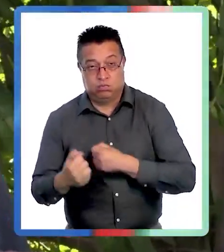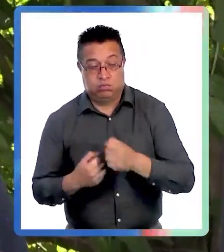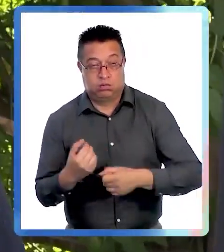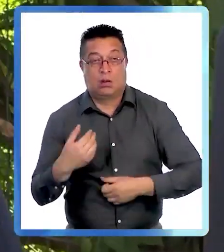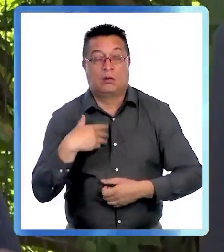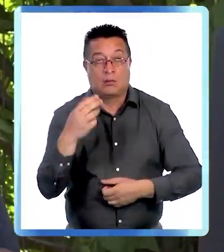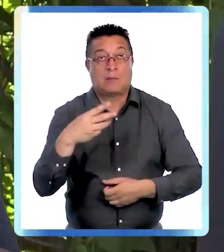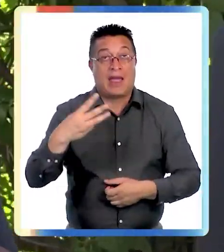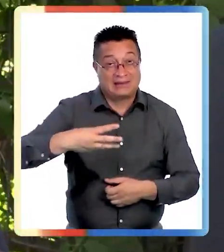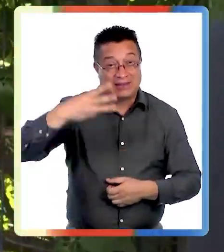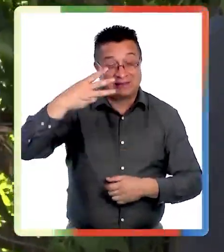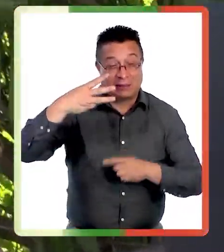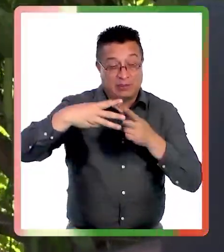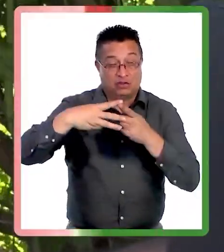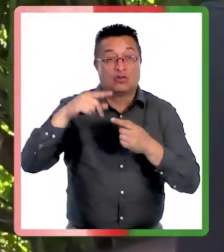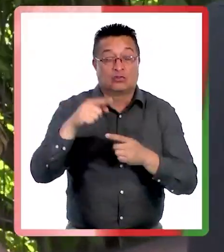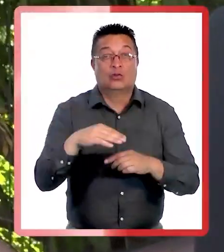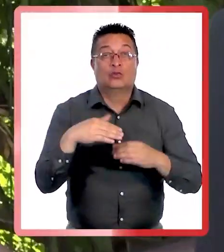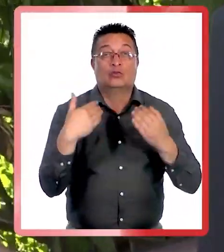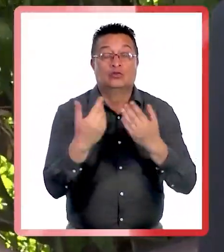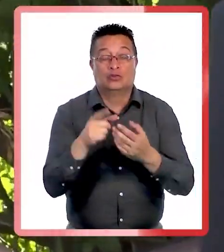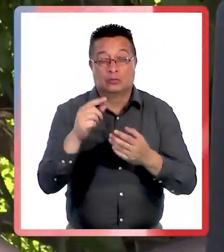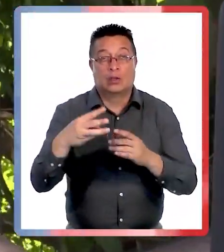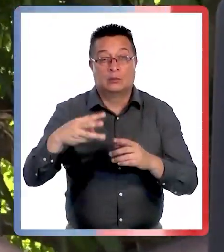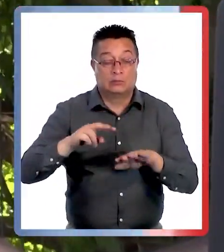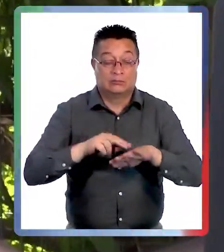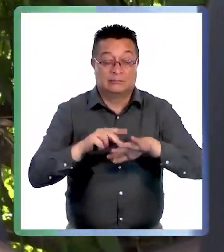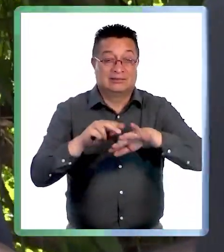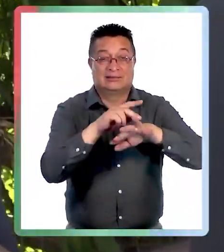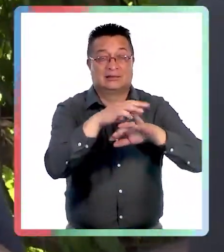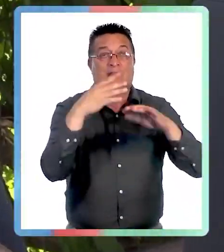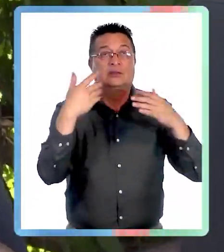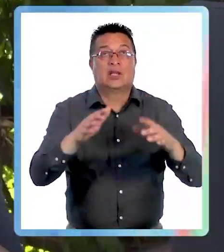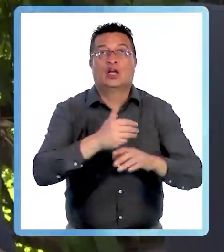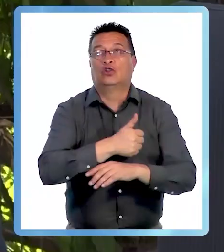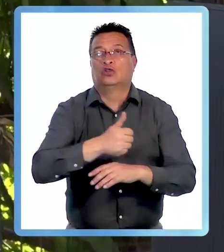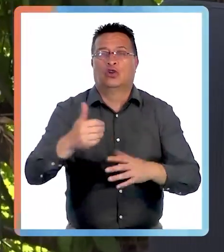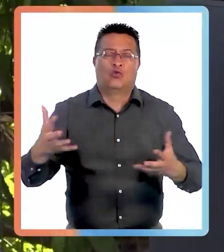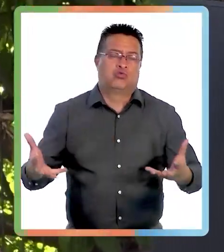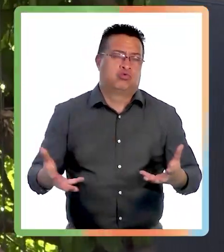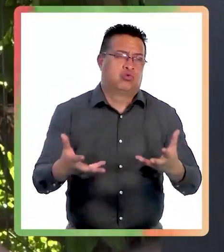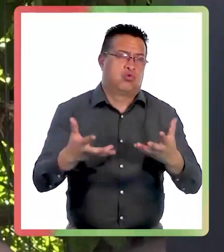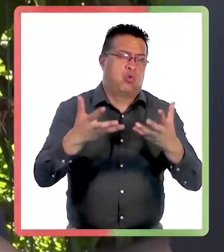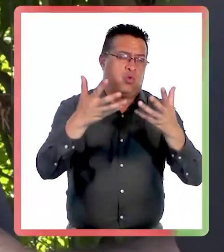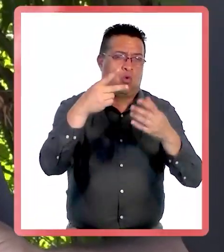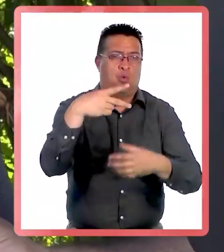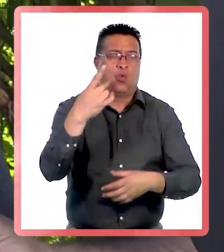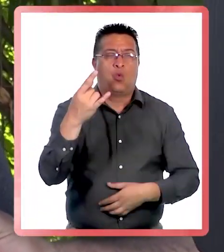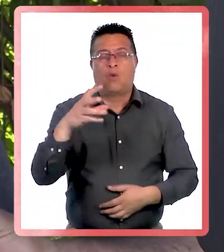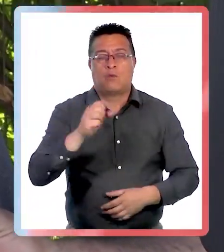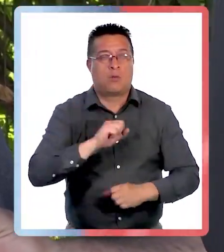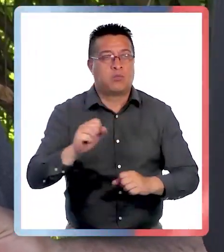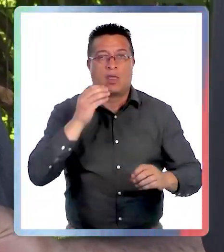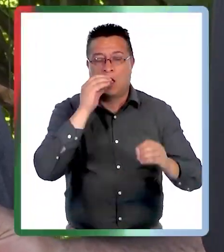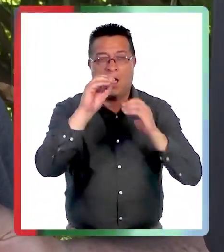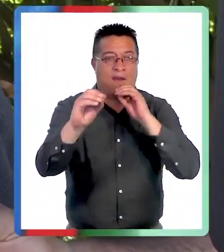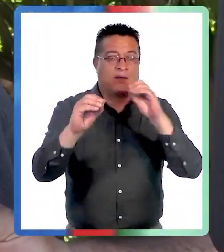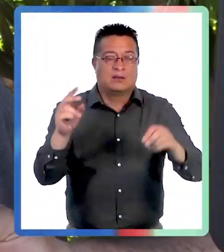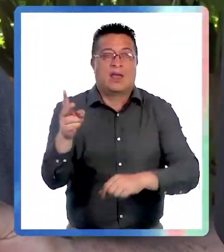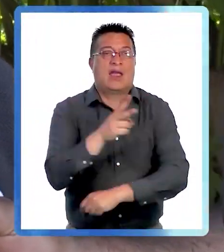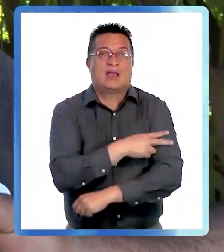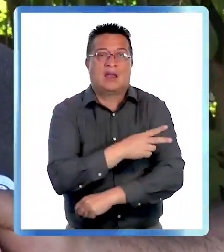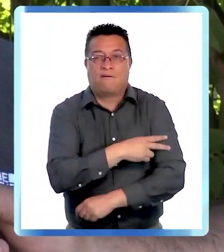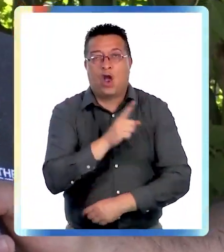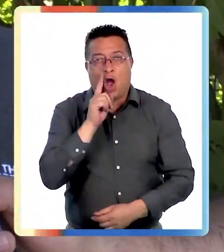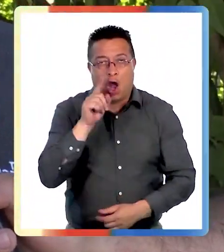Y cuando fuimos ya al tercer piso, tratando de subir las escaleras al tercer piso, ya estaba todo lleno de humo. No podíamos avisar a